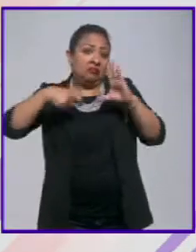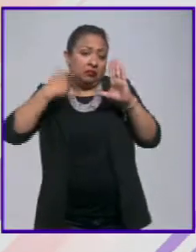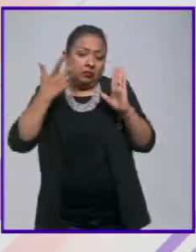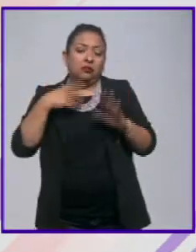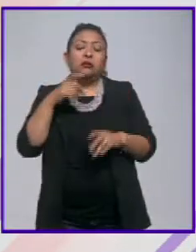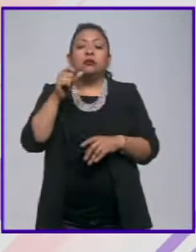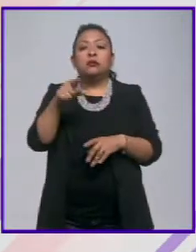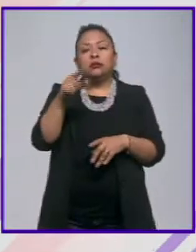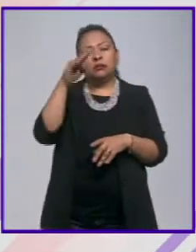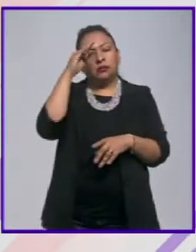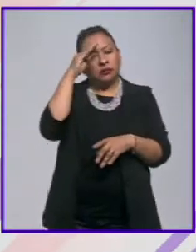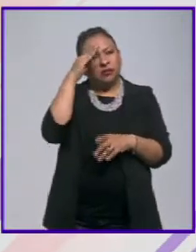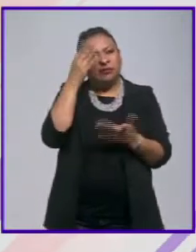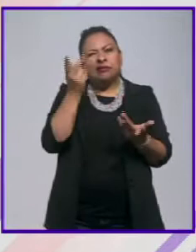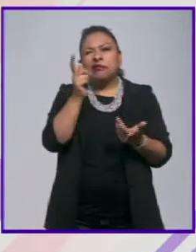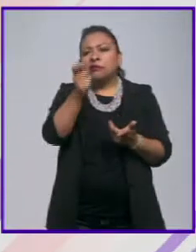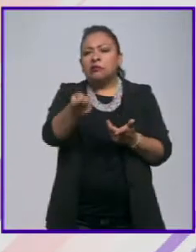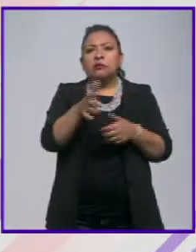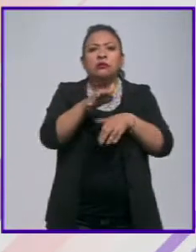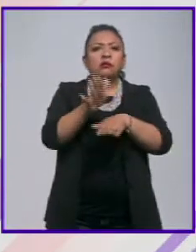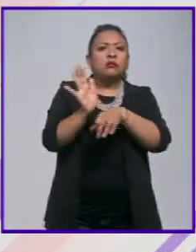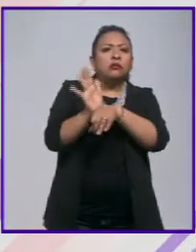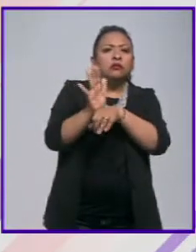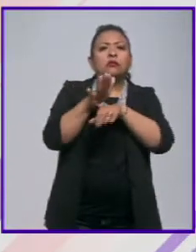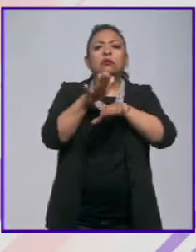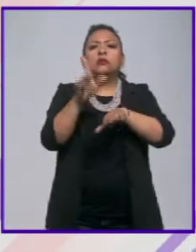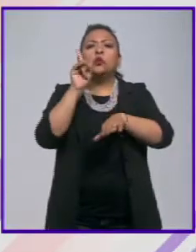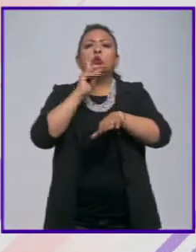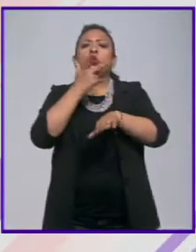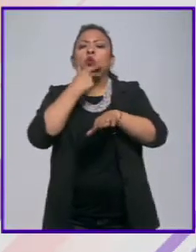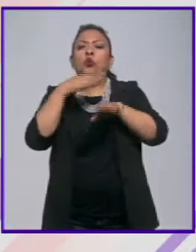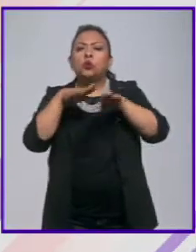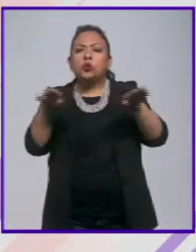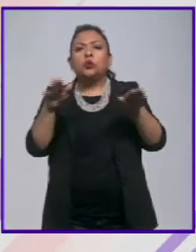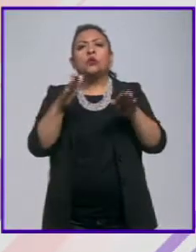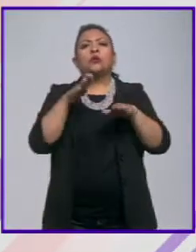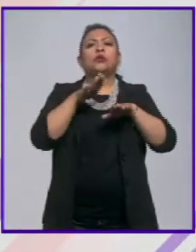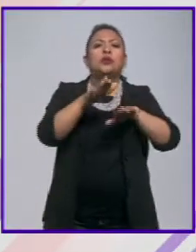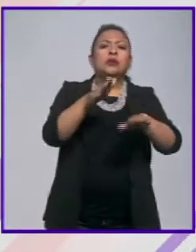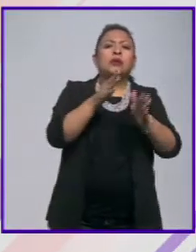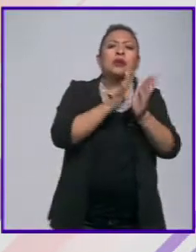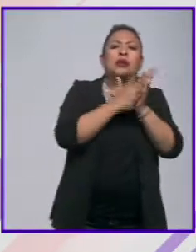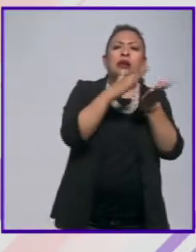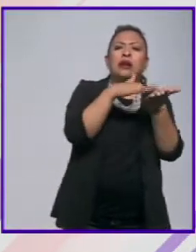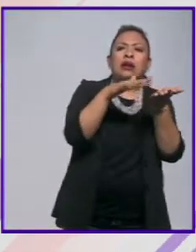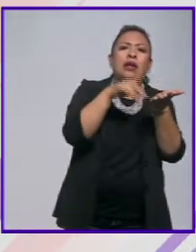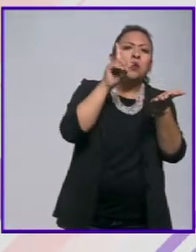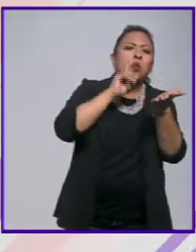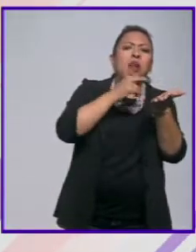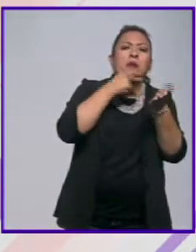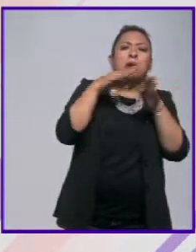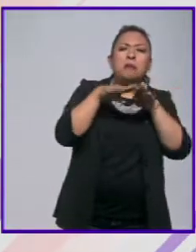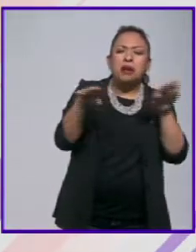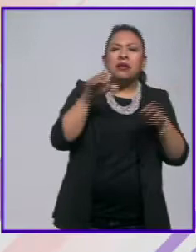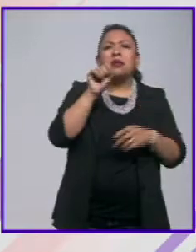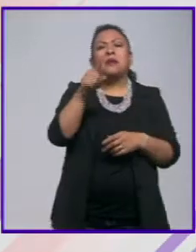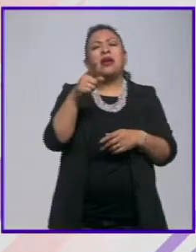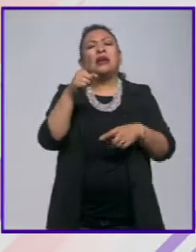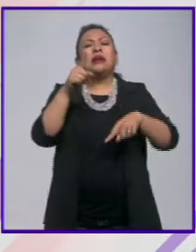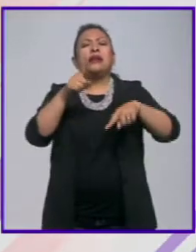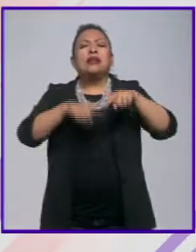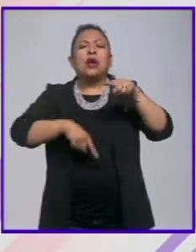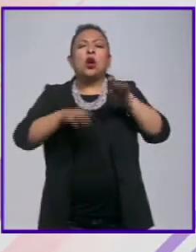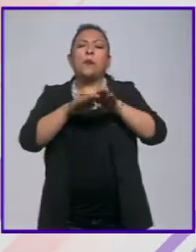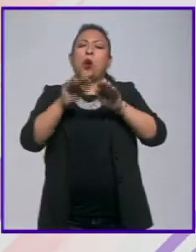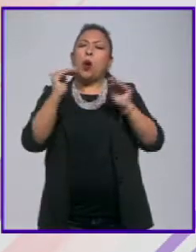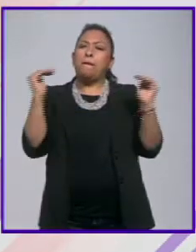replantearnos lo que implica hablar de cine de género, como hablar de literatura de género, y también empezar a borrar como parte